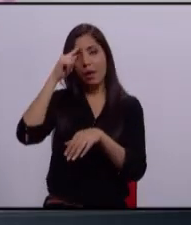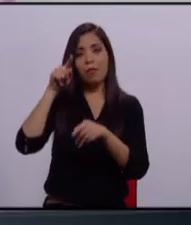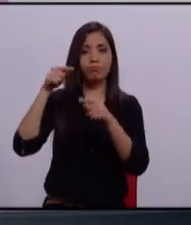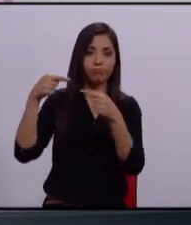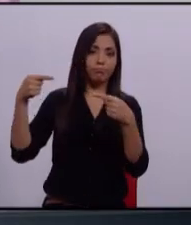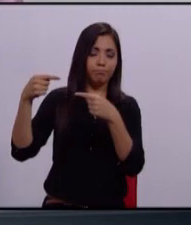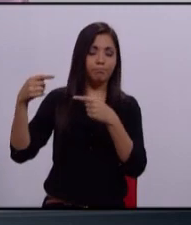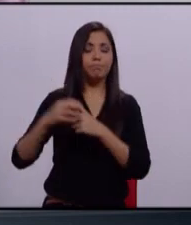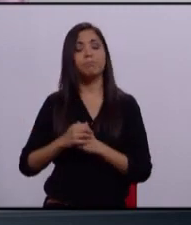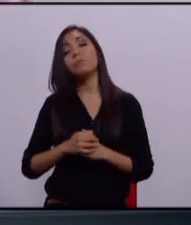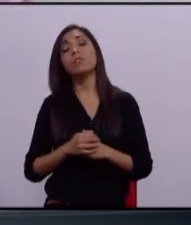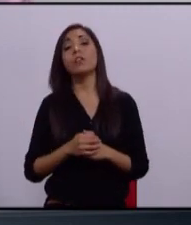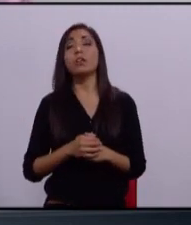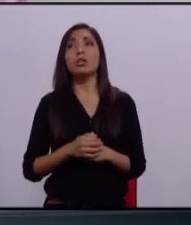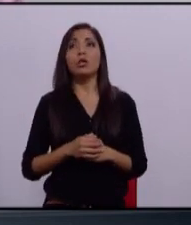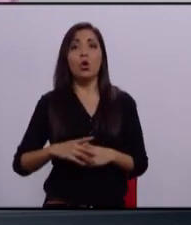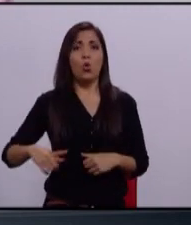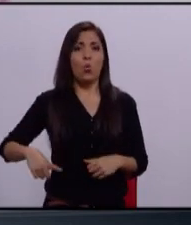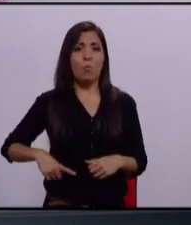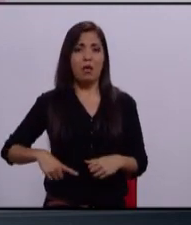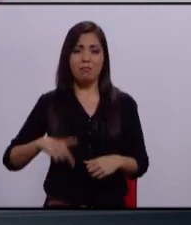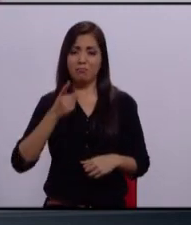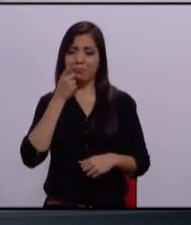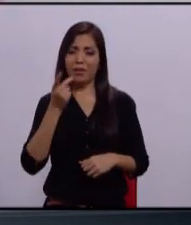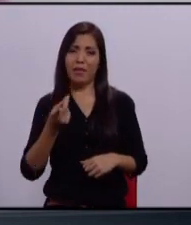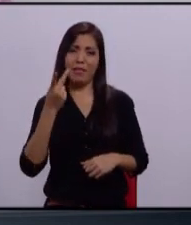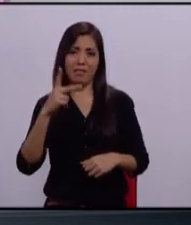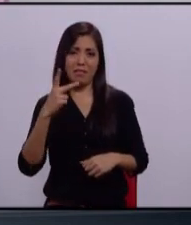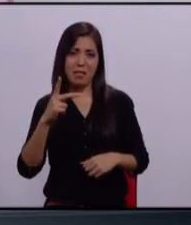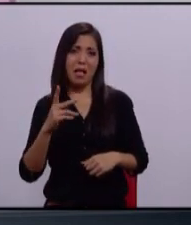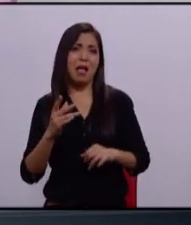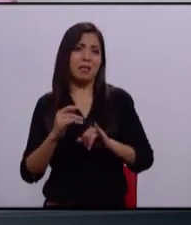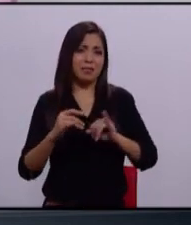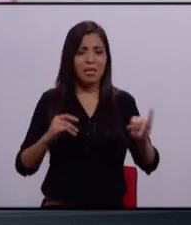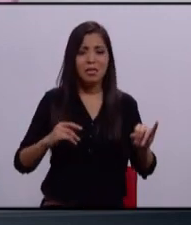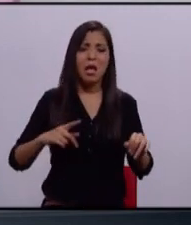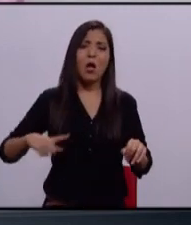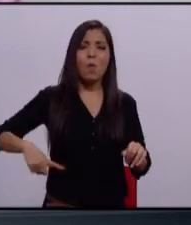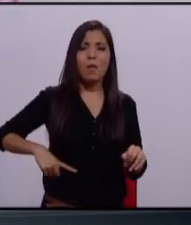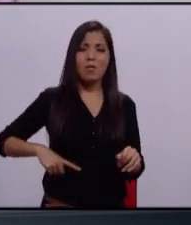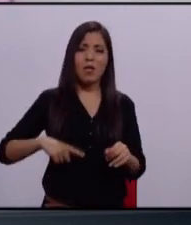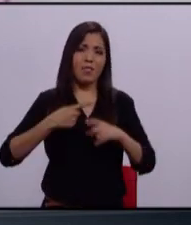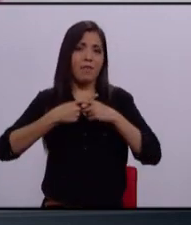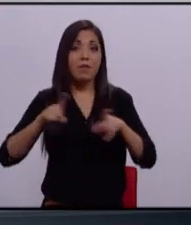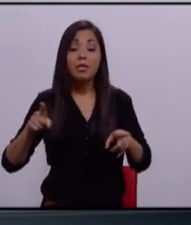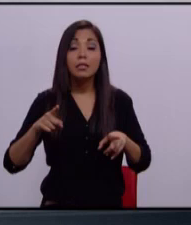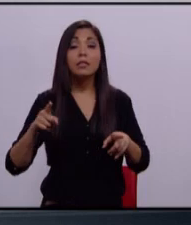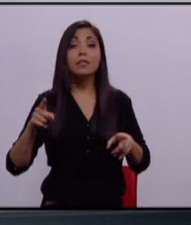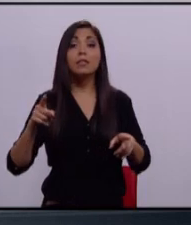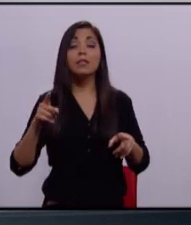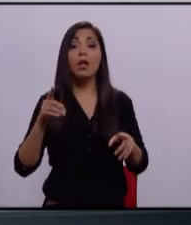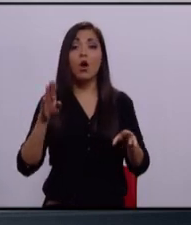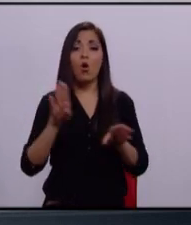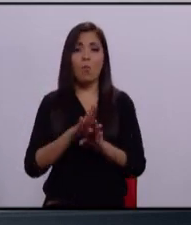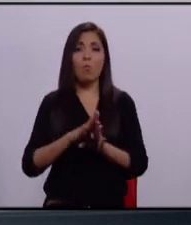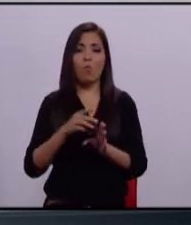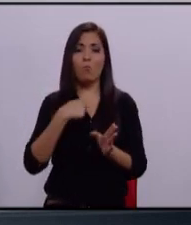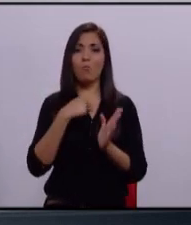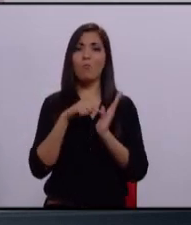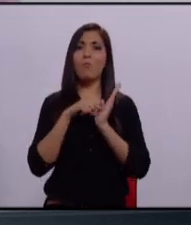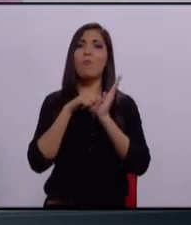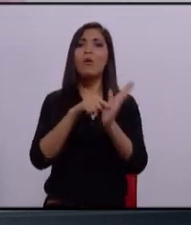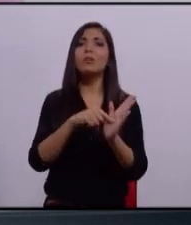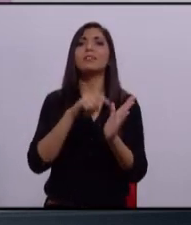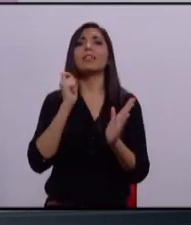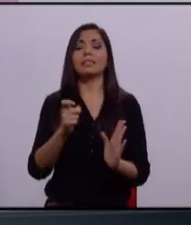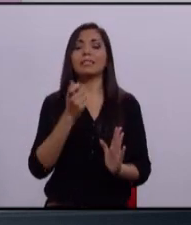Un gobierno de izquierda, un gobierno diferente. Parte de la propuesta como municipio es